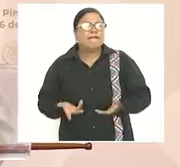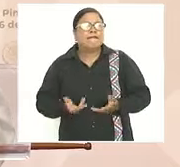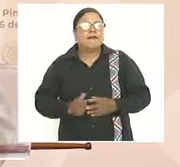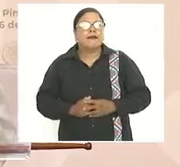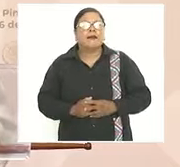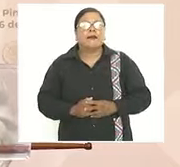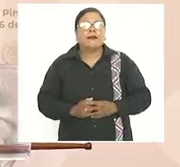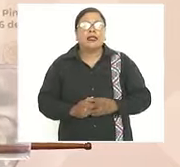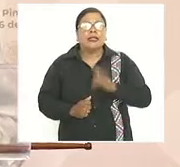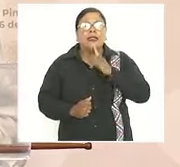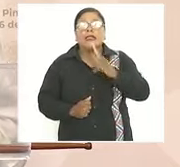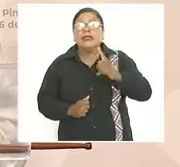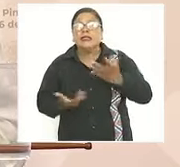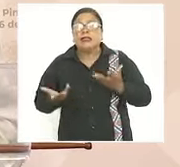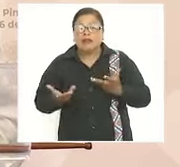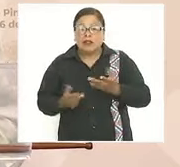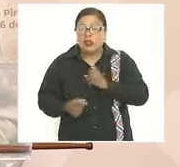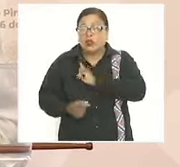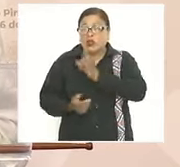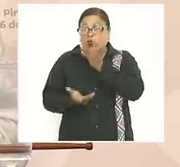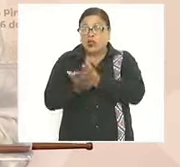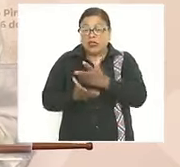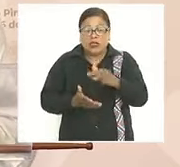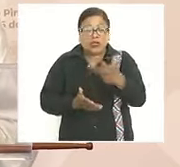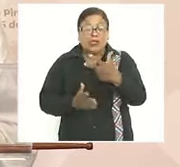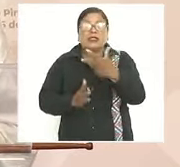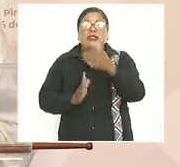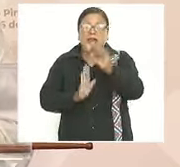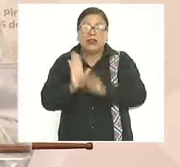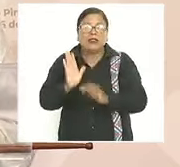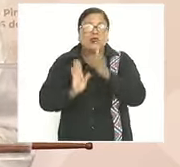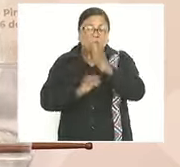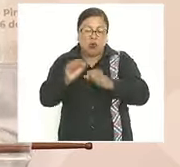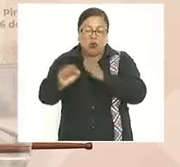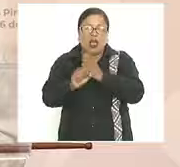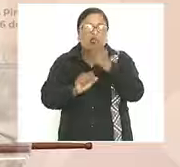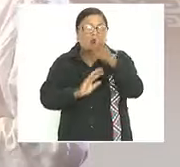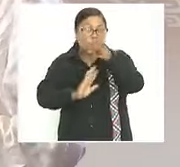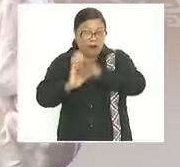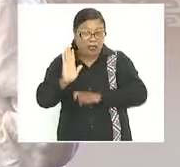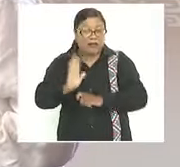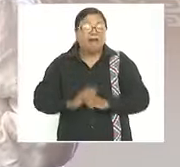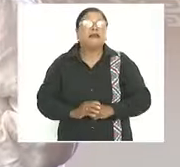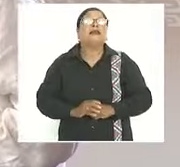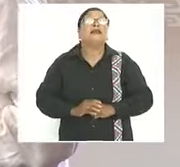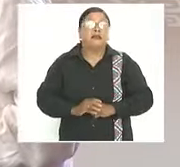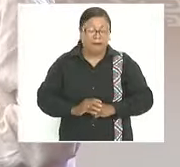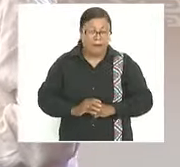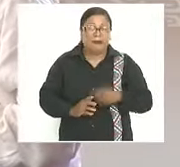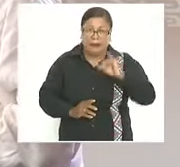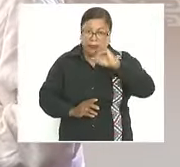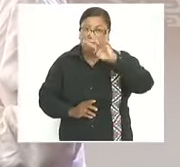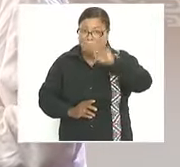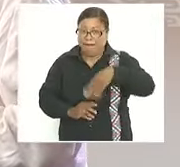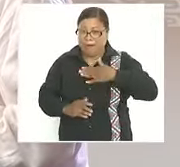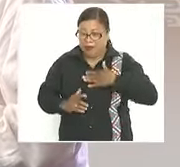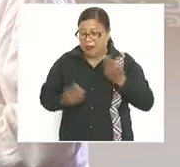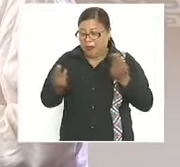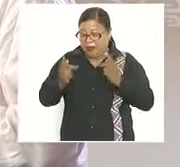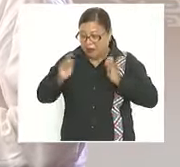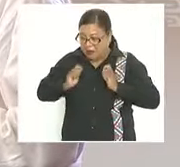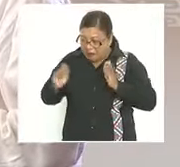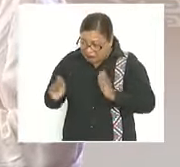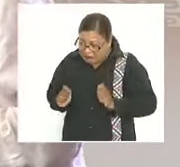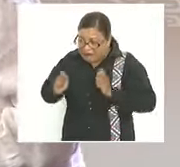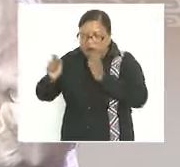son 13 meses un año y un mes y si yo tengo que entregar ya